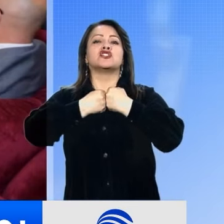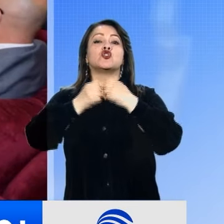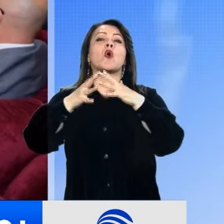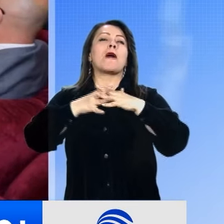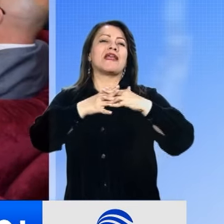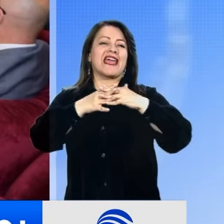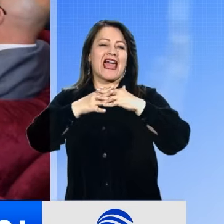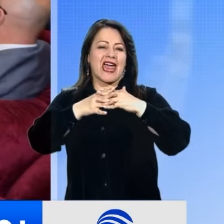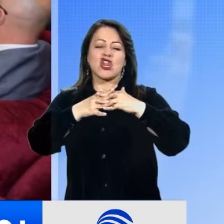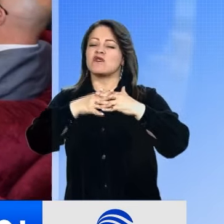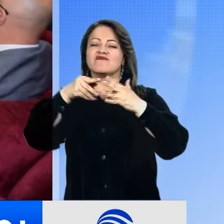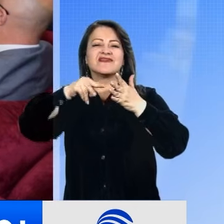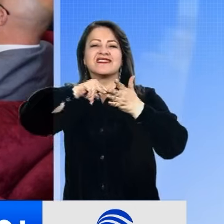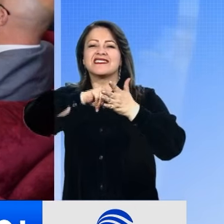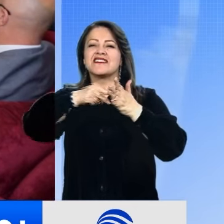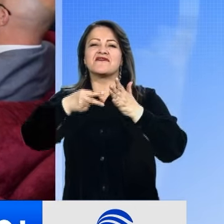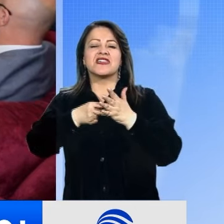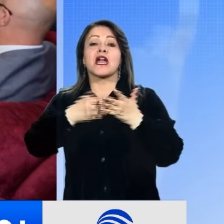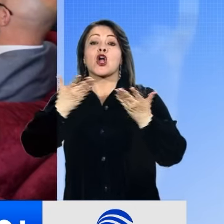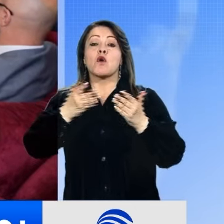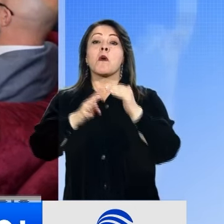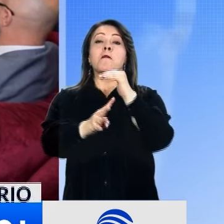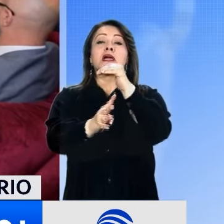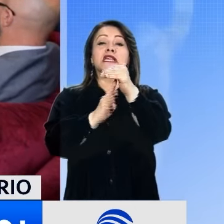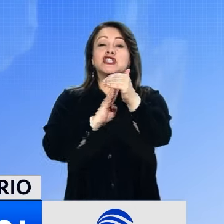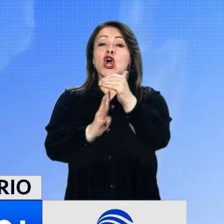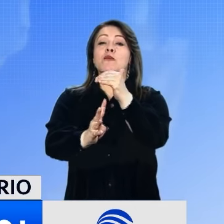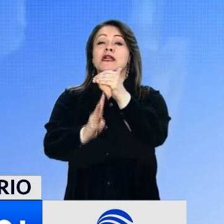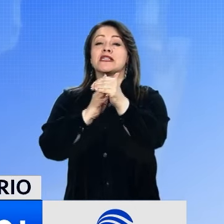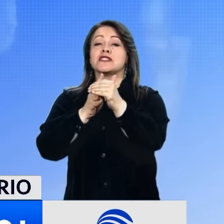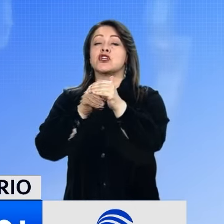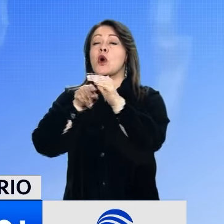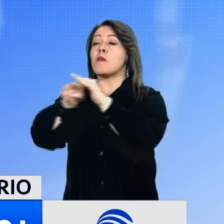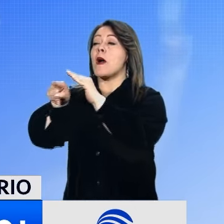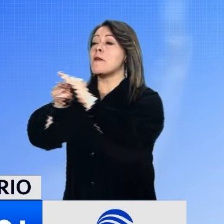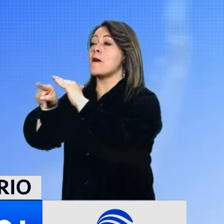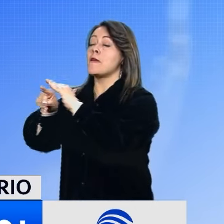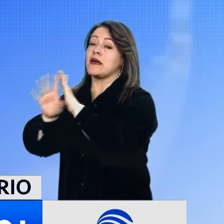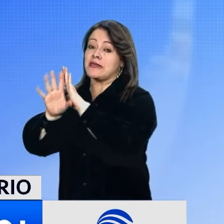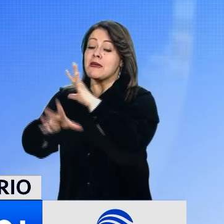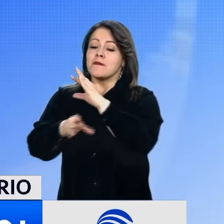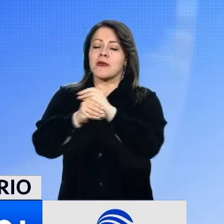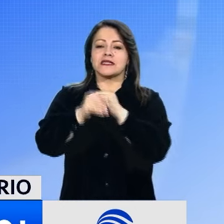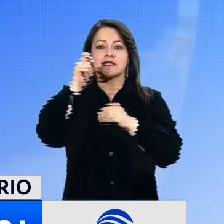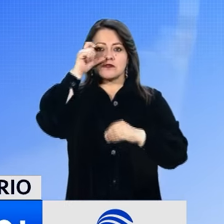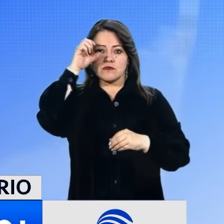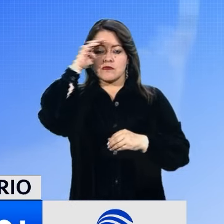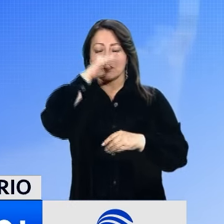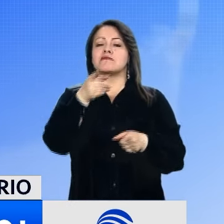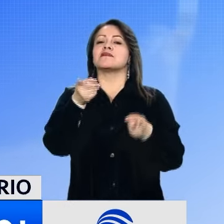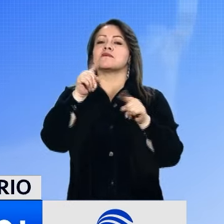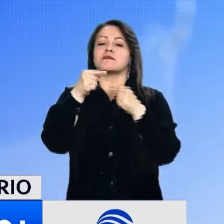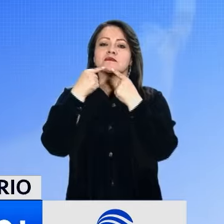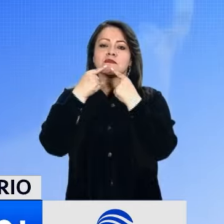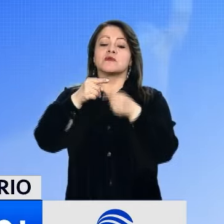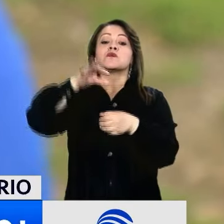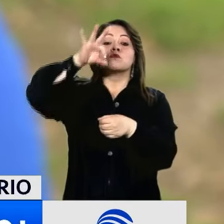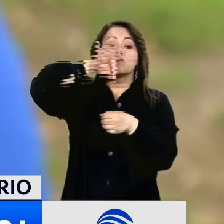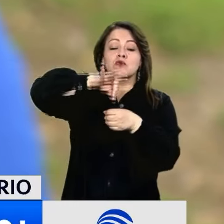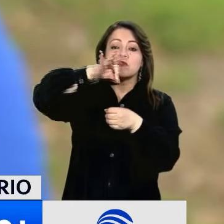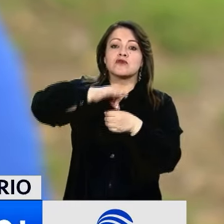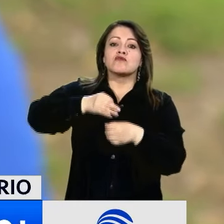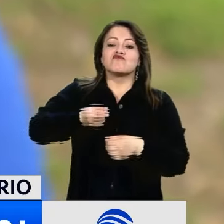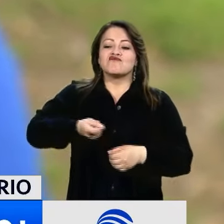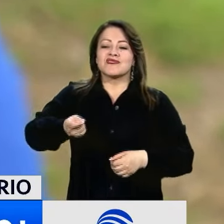esto con el fin de mitigar el éxodo migratorio. A su vez, el presidente, Gustavo Petro, se refirió nuevamente a las elecciones